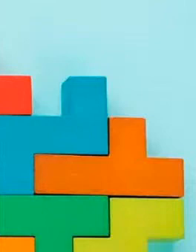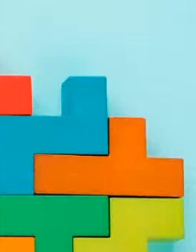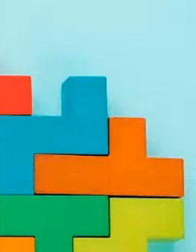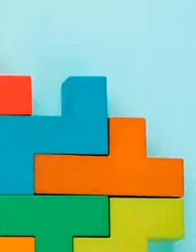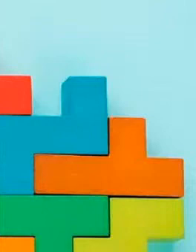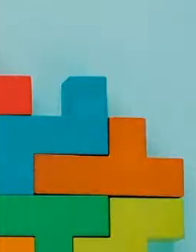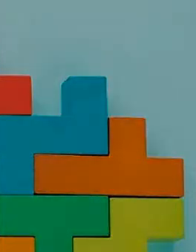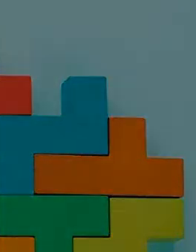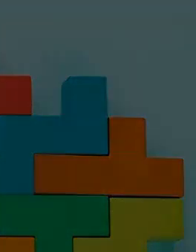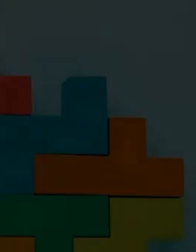Gracias. Gracias. Gracias. Gracias. Gracias.